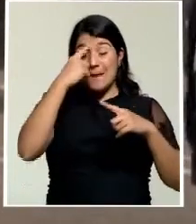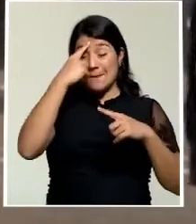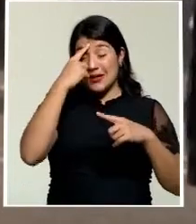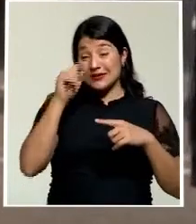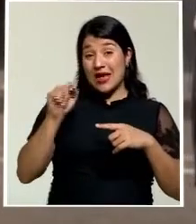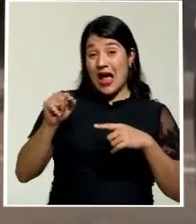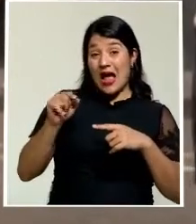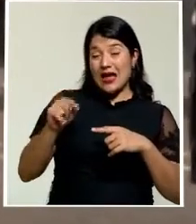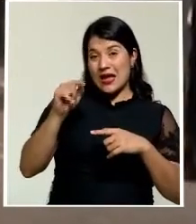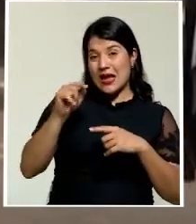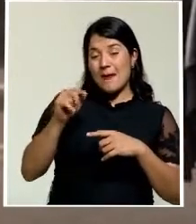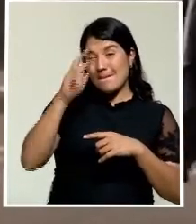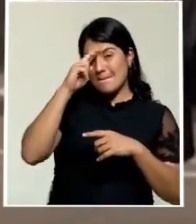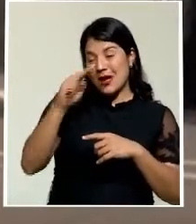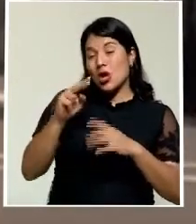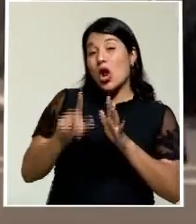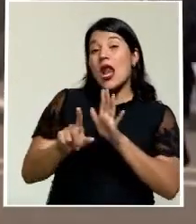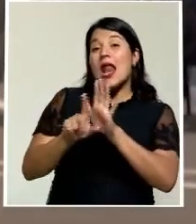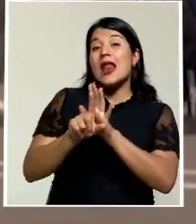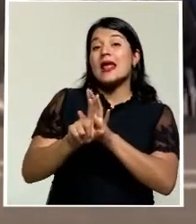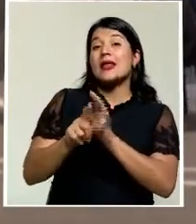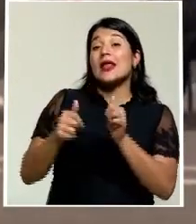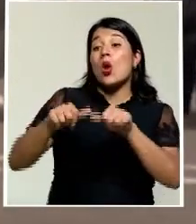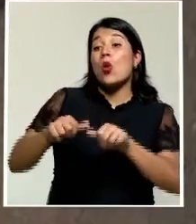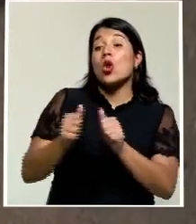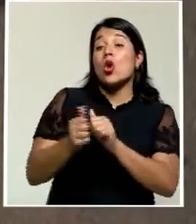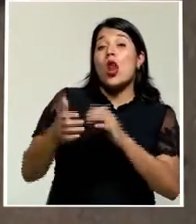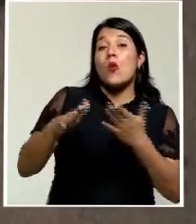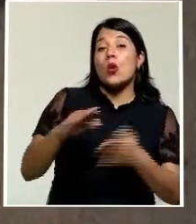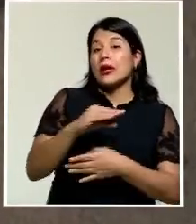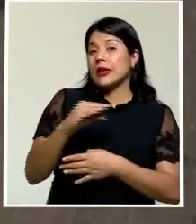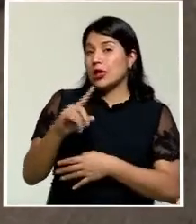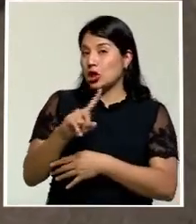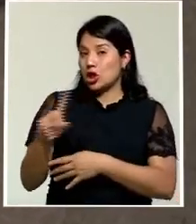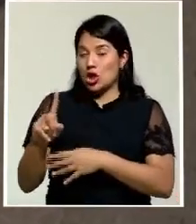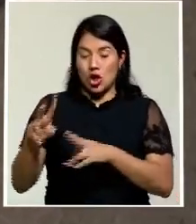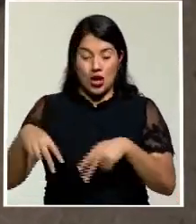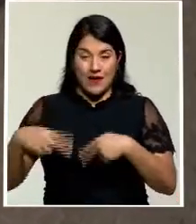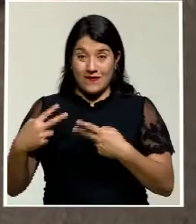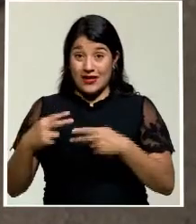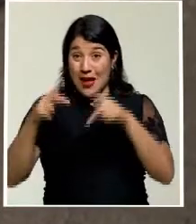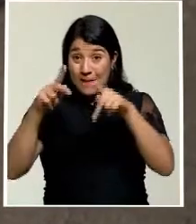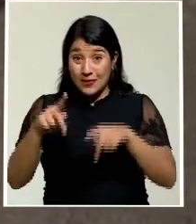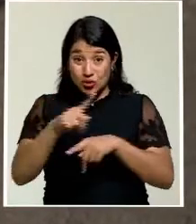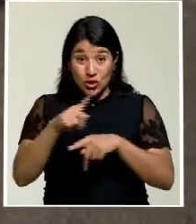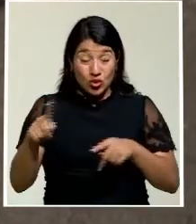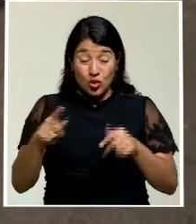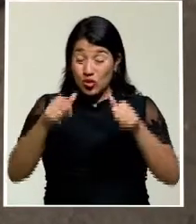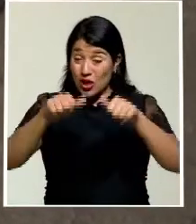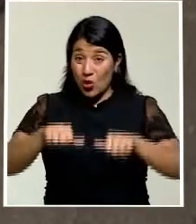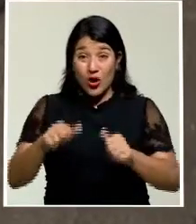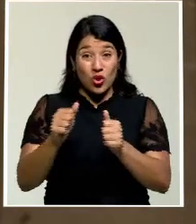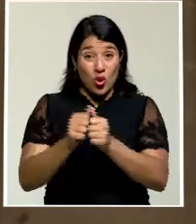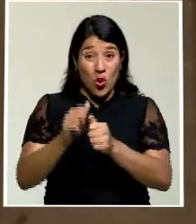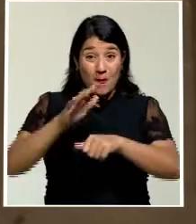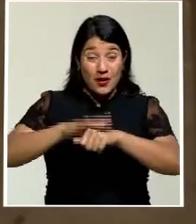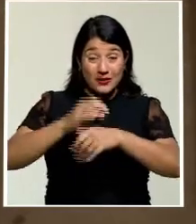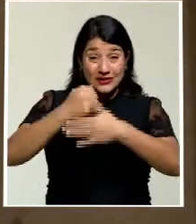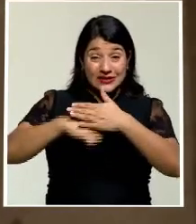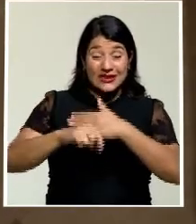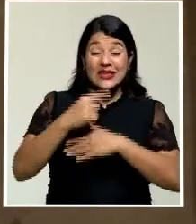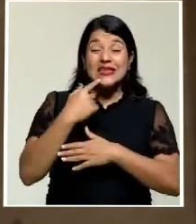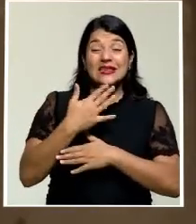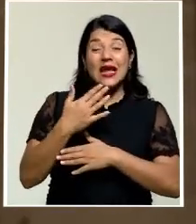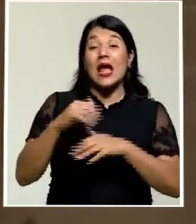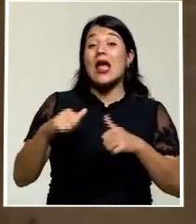se encamina a favorecer la muerte antes que la vida. Activistas a favor de la despenalización coinciden en que el reto en México es